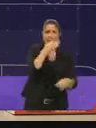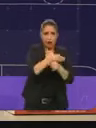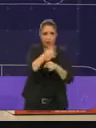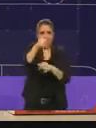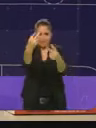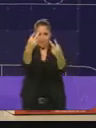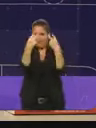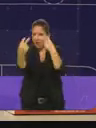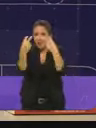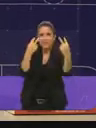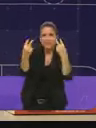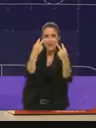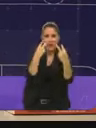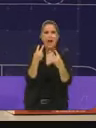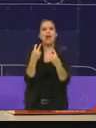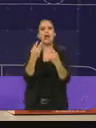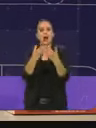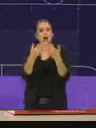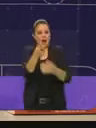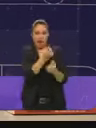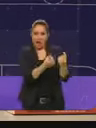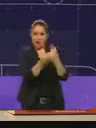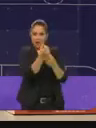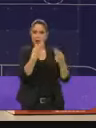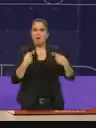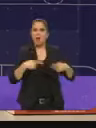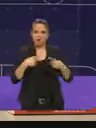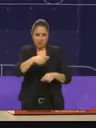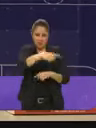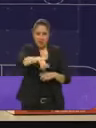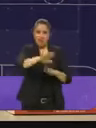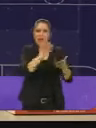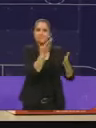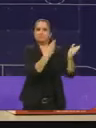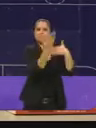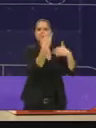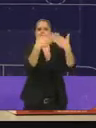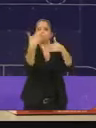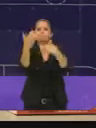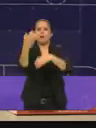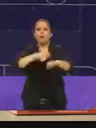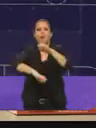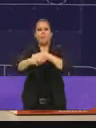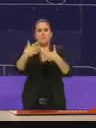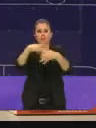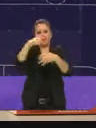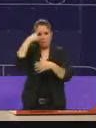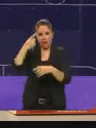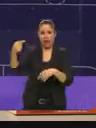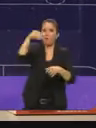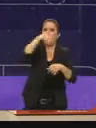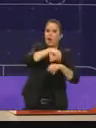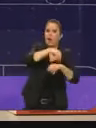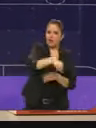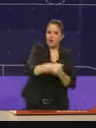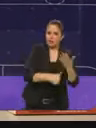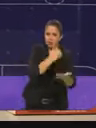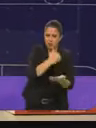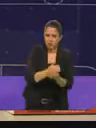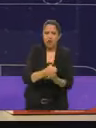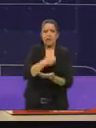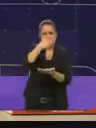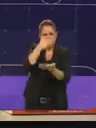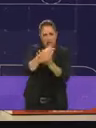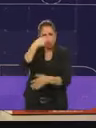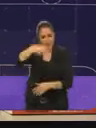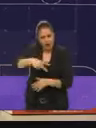trabajan en alguna de las empresas que ayudamos a que se instalar en esta ciudad habrá más Ciudad de México